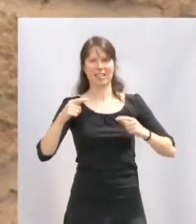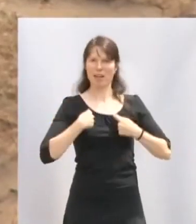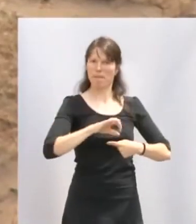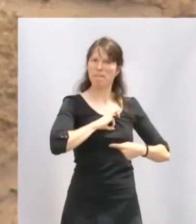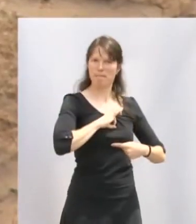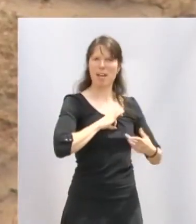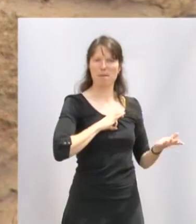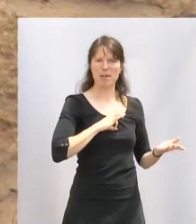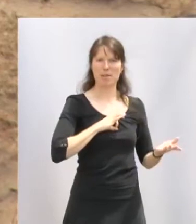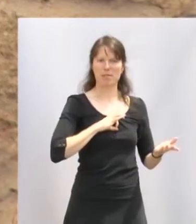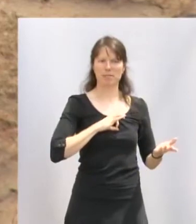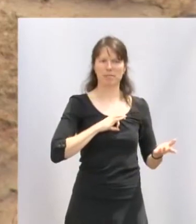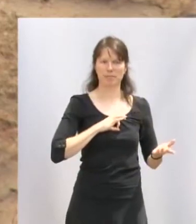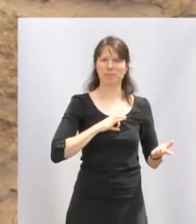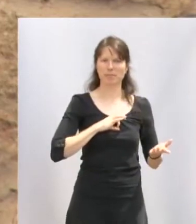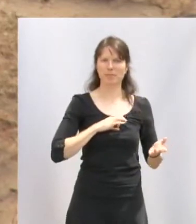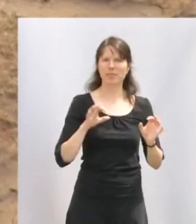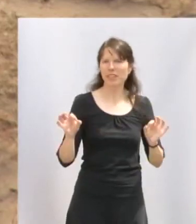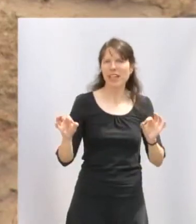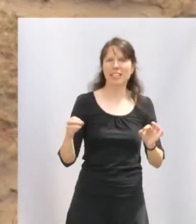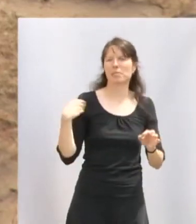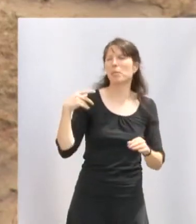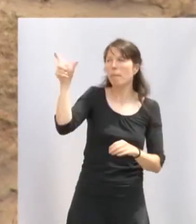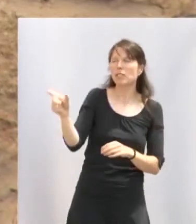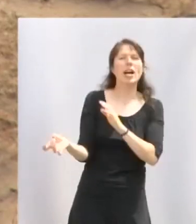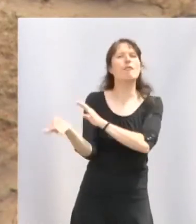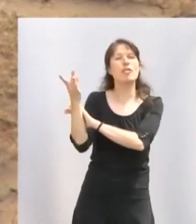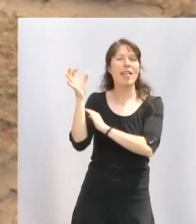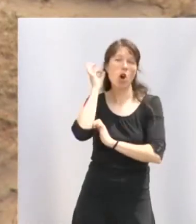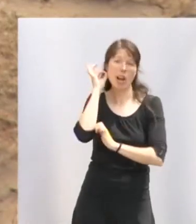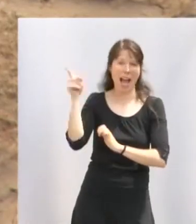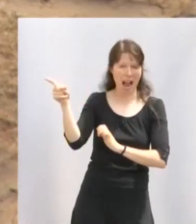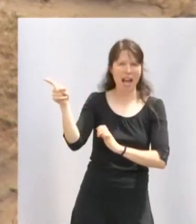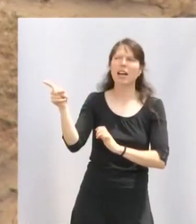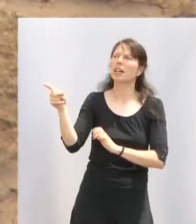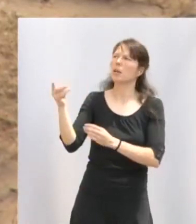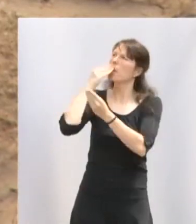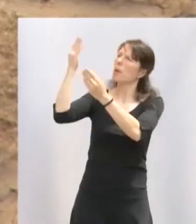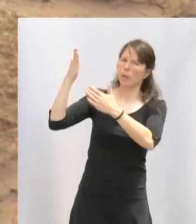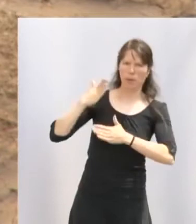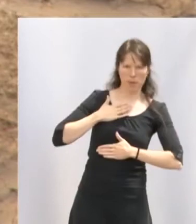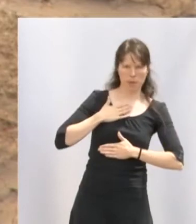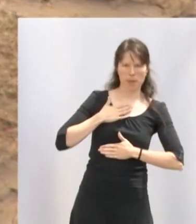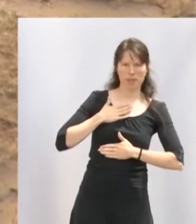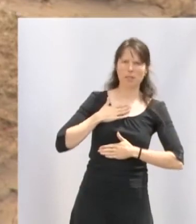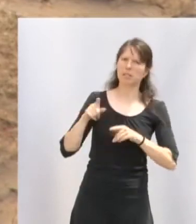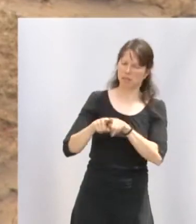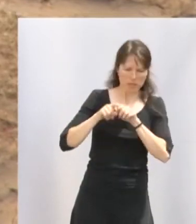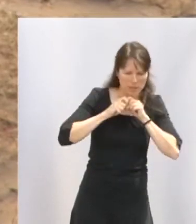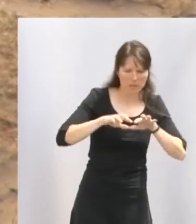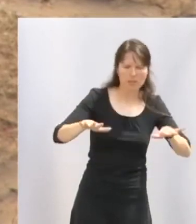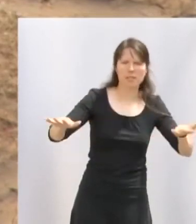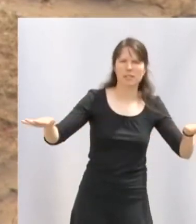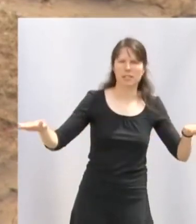que inició y transmitió Doña Nieves Saiz de Aja Revuelta, fundadora del grupo de Logroño. Ese